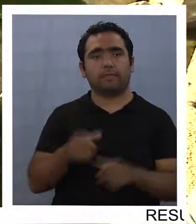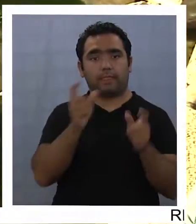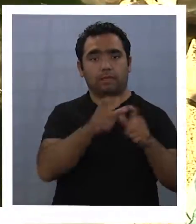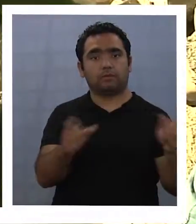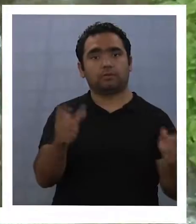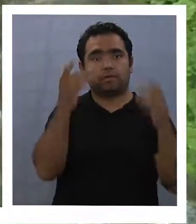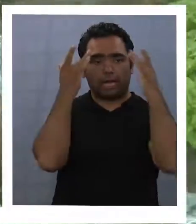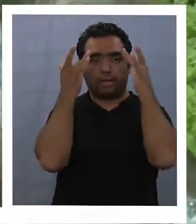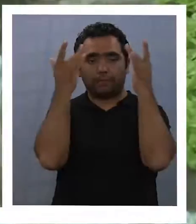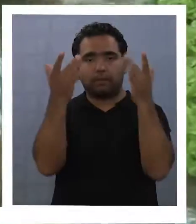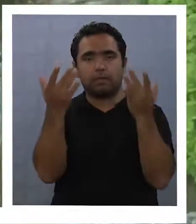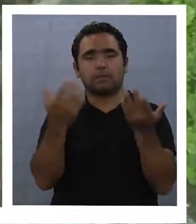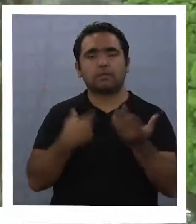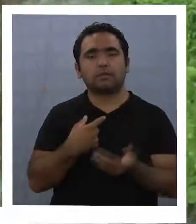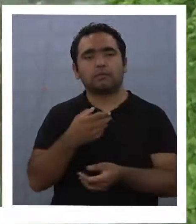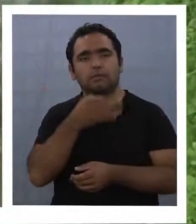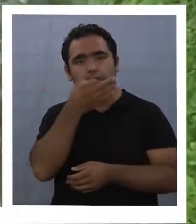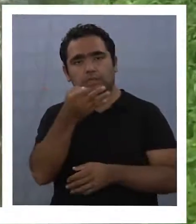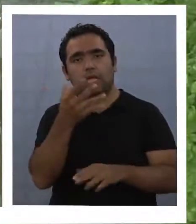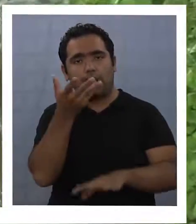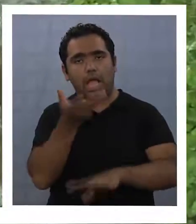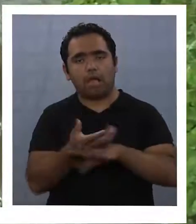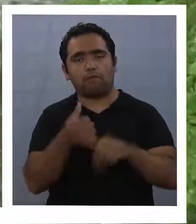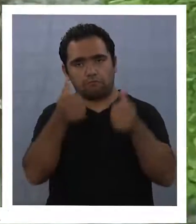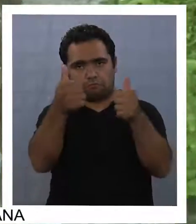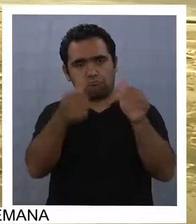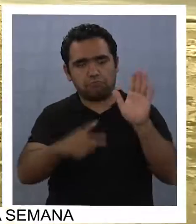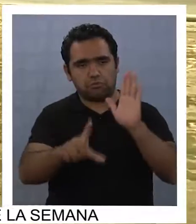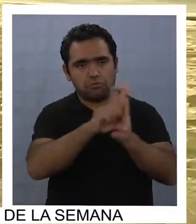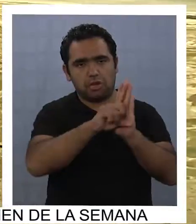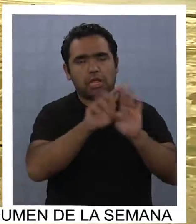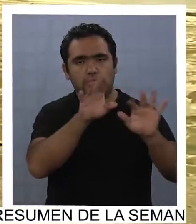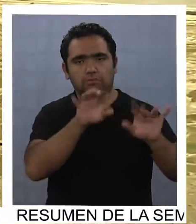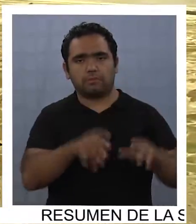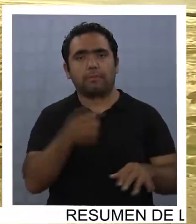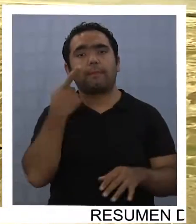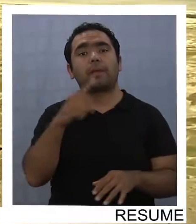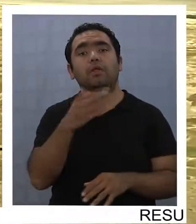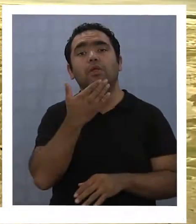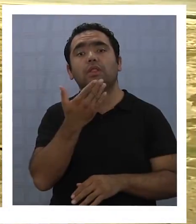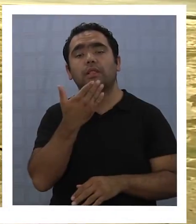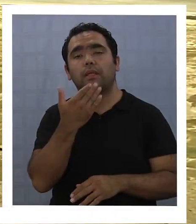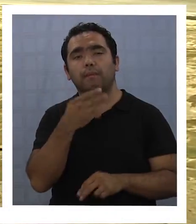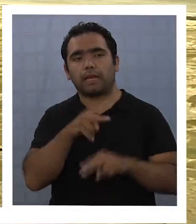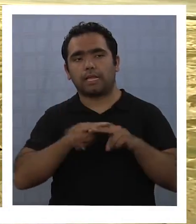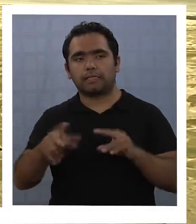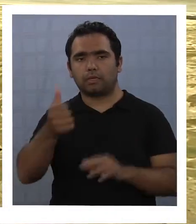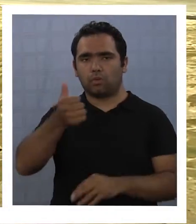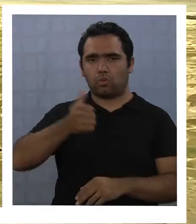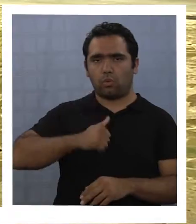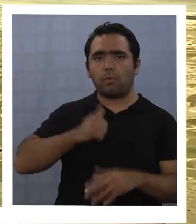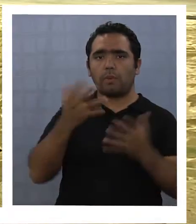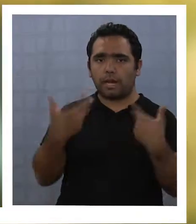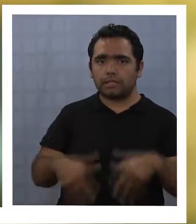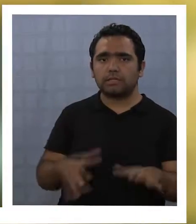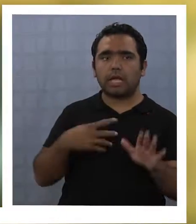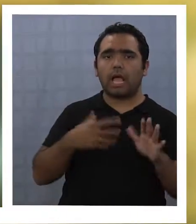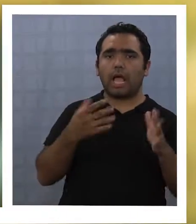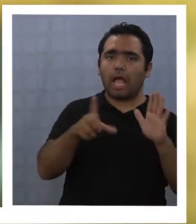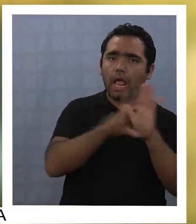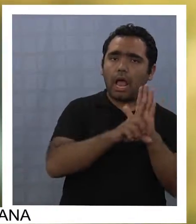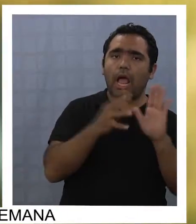coinciden en que está bien que se hagan leyes para proteger el medio ambiente, pero también habría que hacer que se cumplieran las que ya existen.